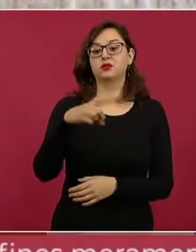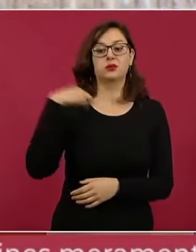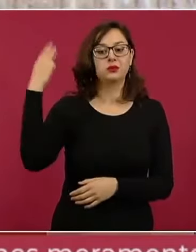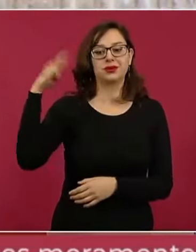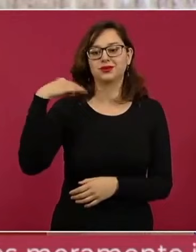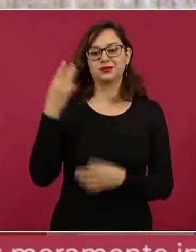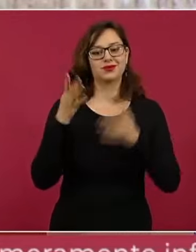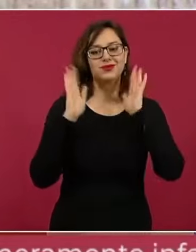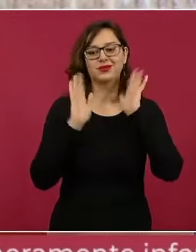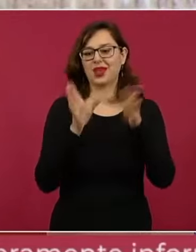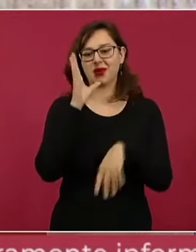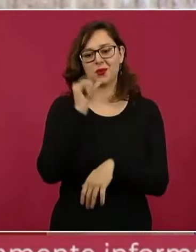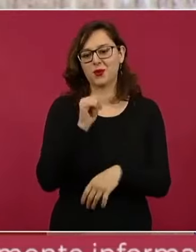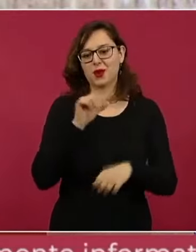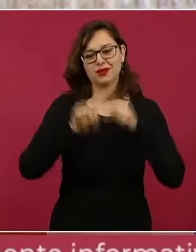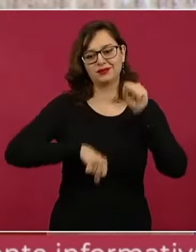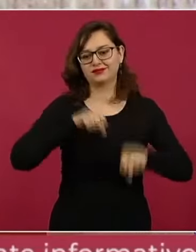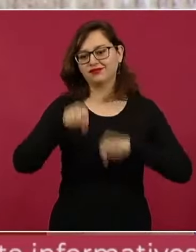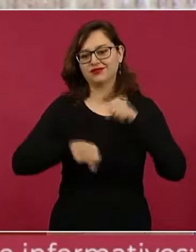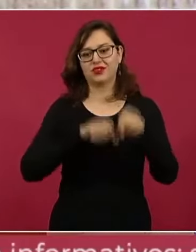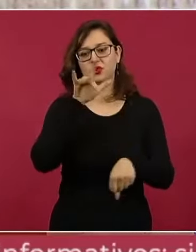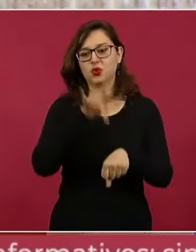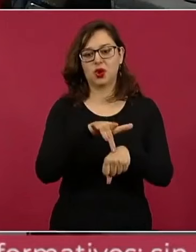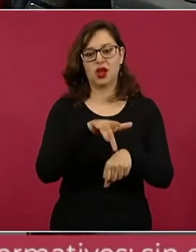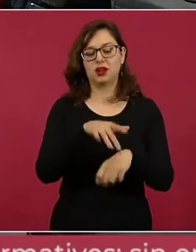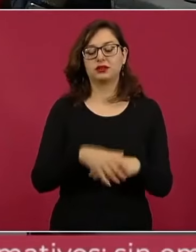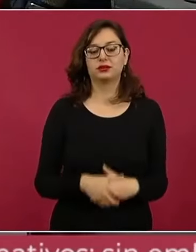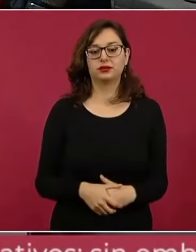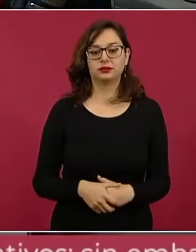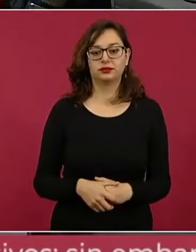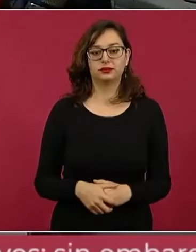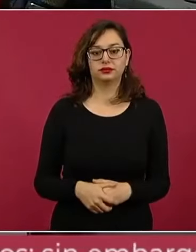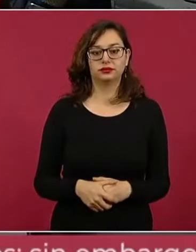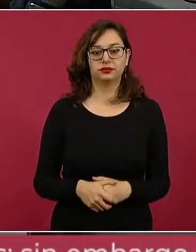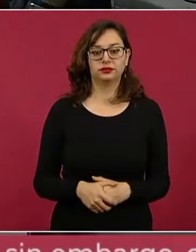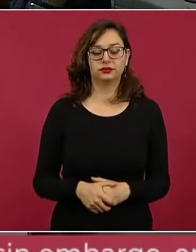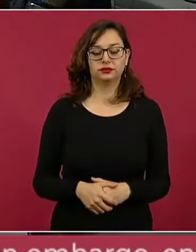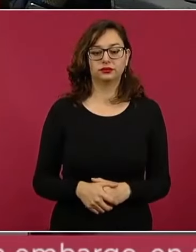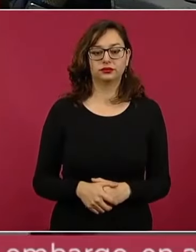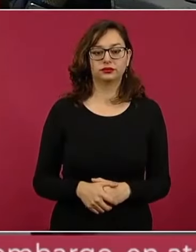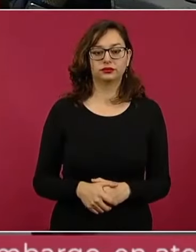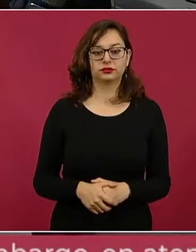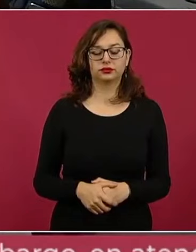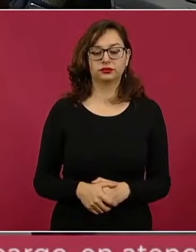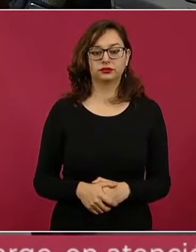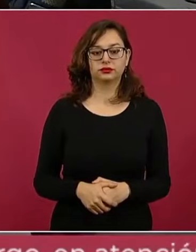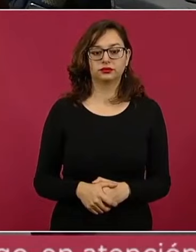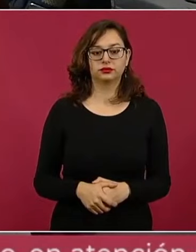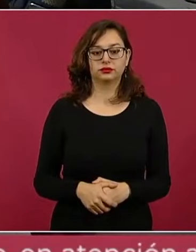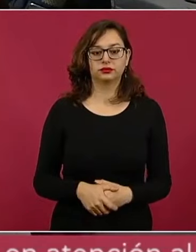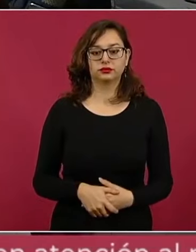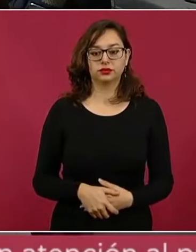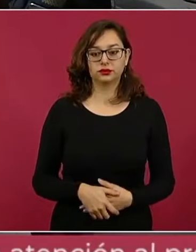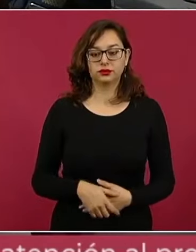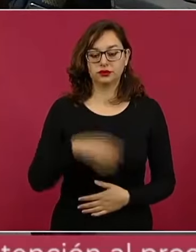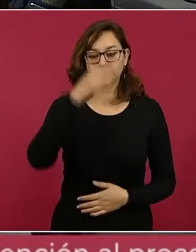las pistas, todo lo va a